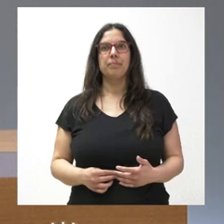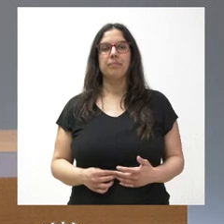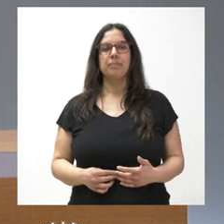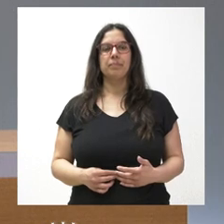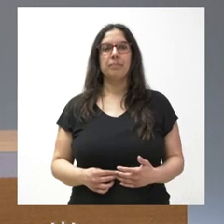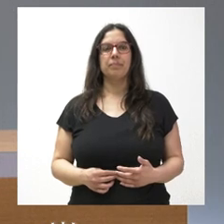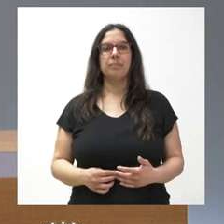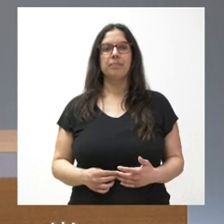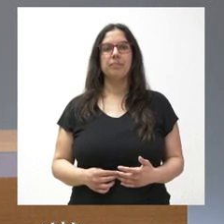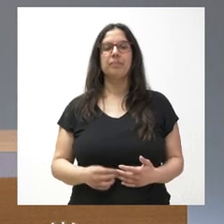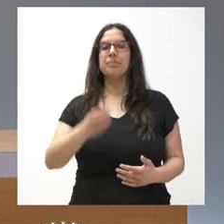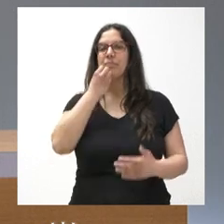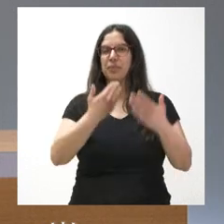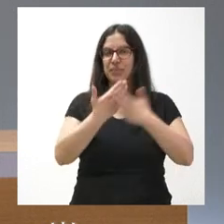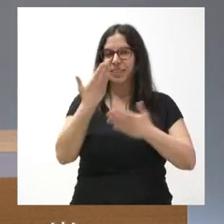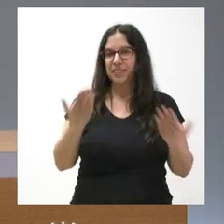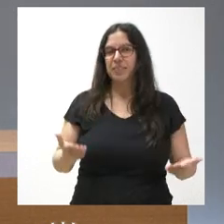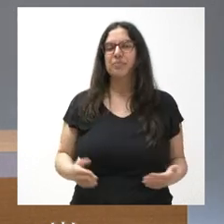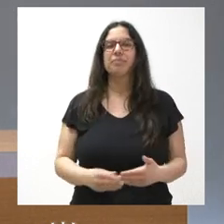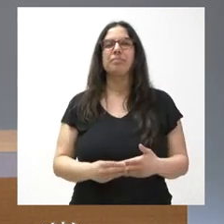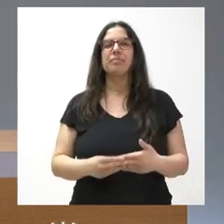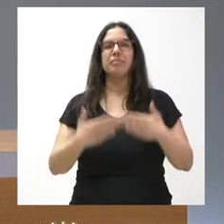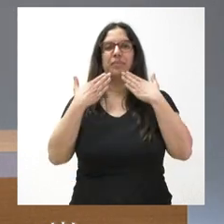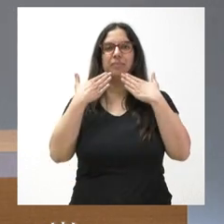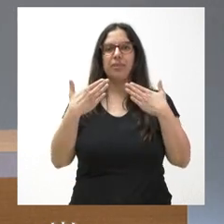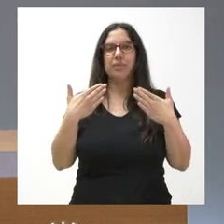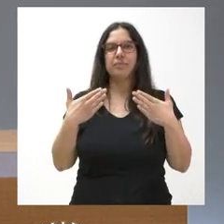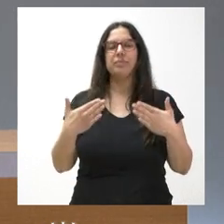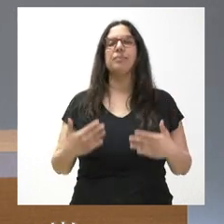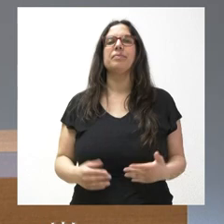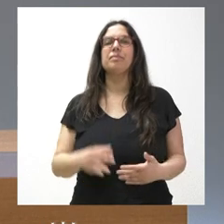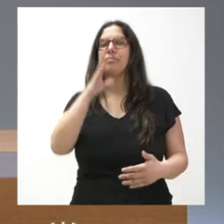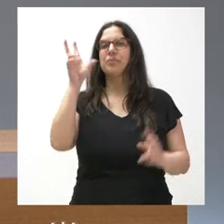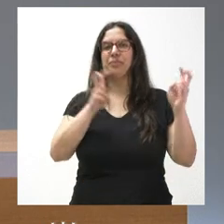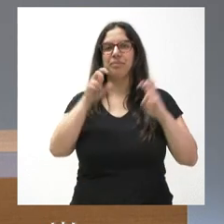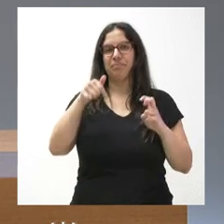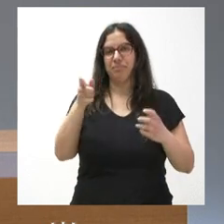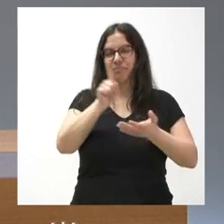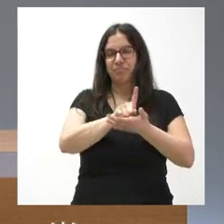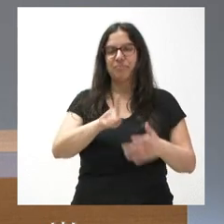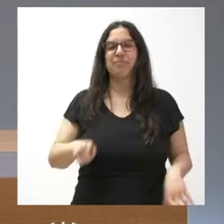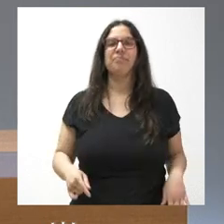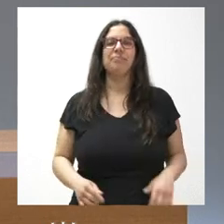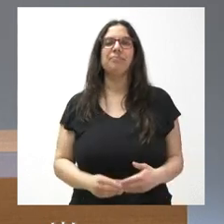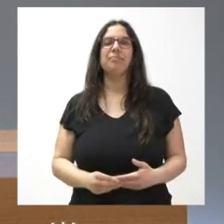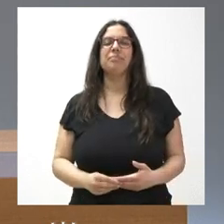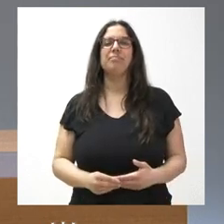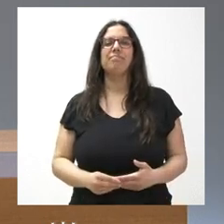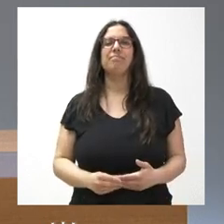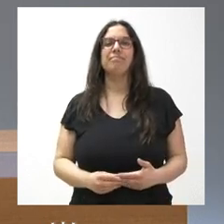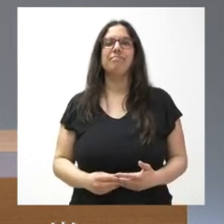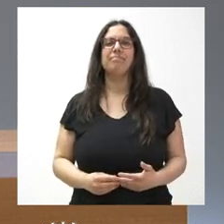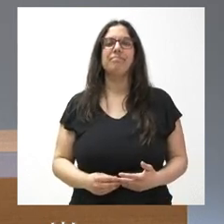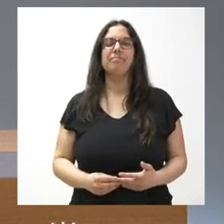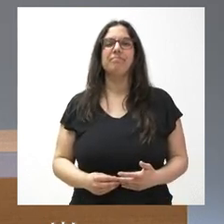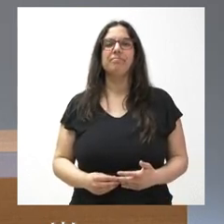Buenos días y muchas gracias por vuestra presencia otra vez aquí. Gracias.